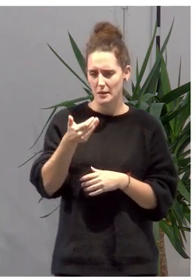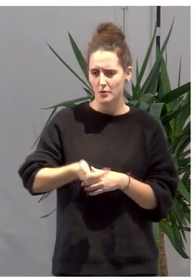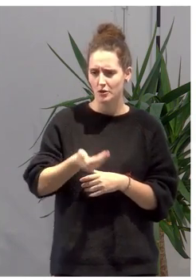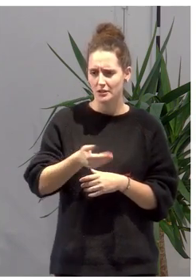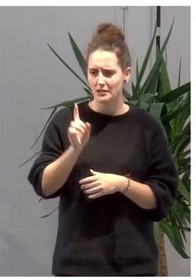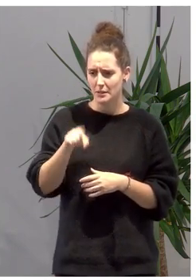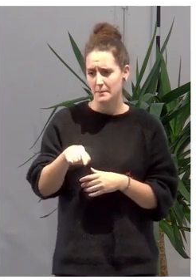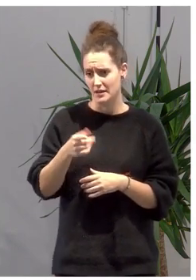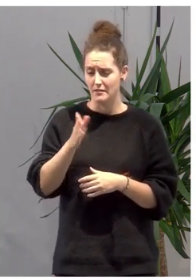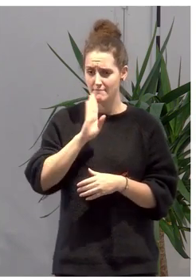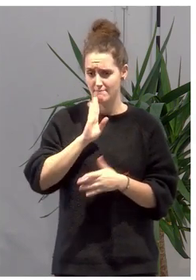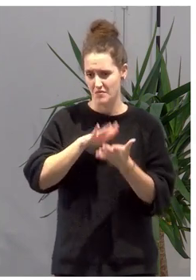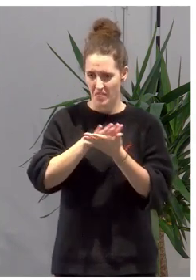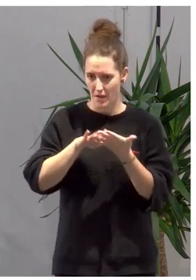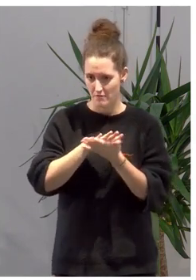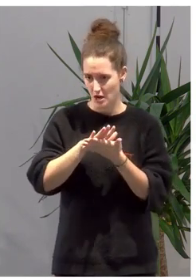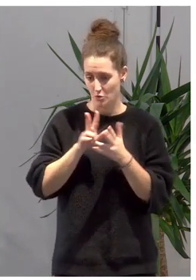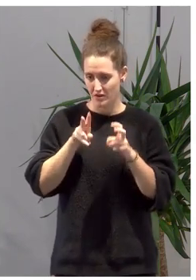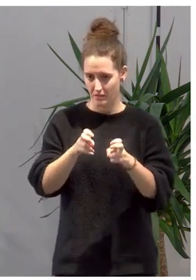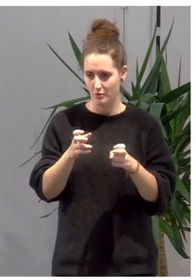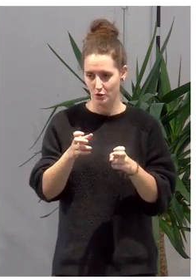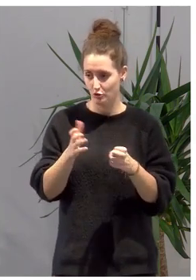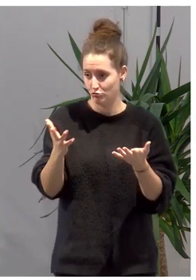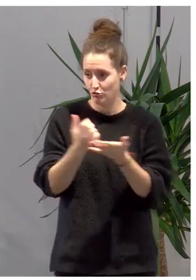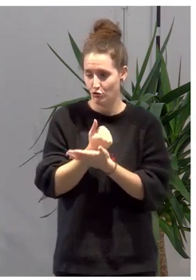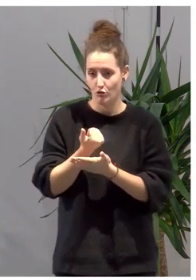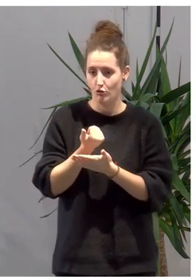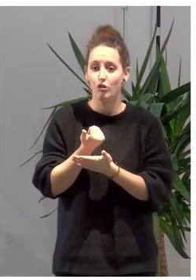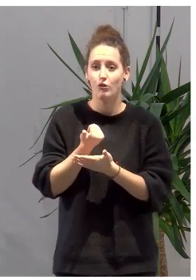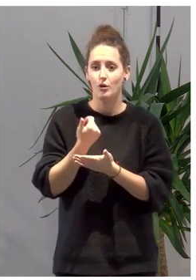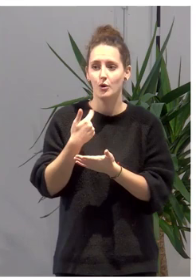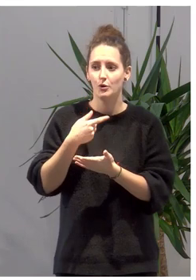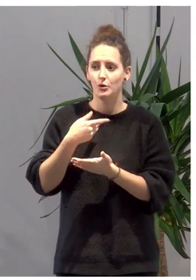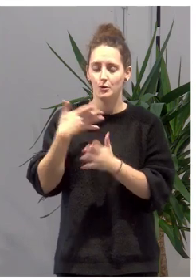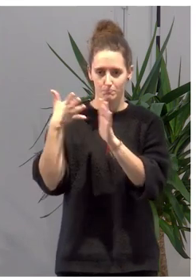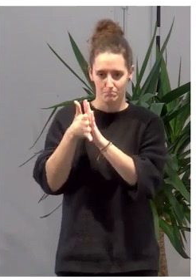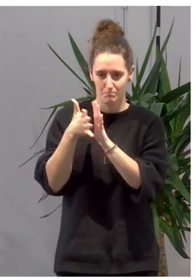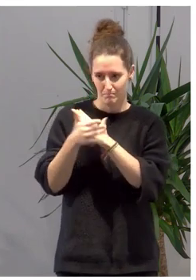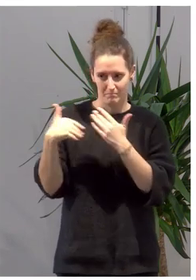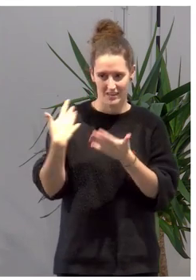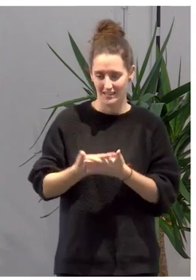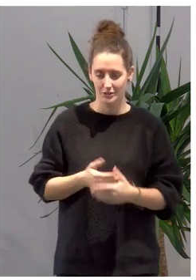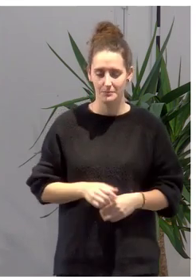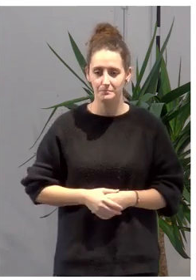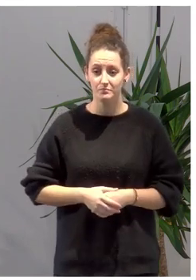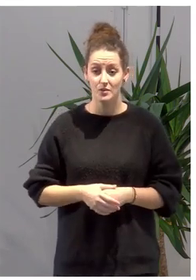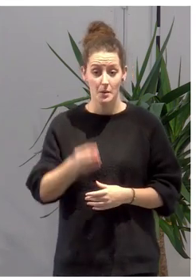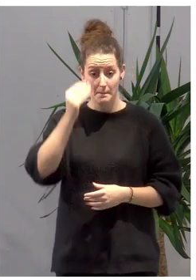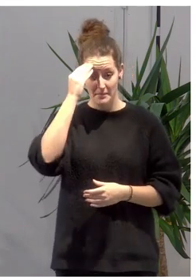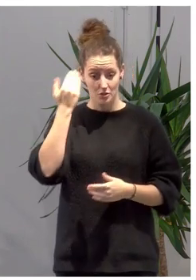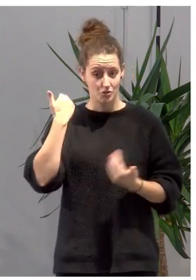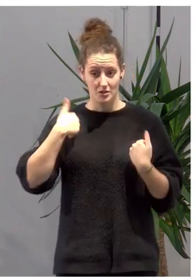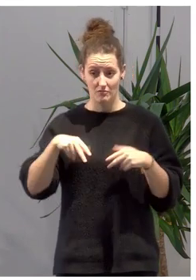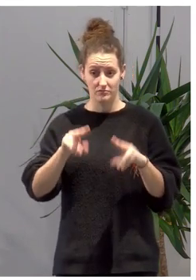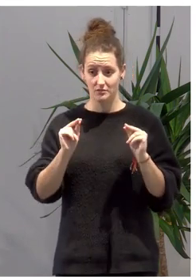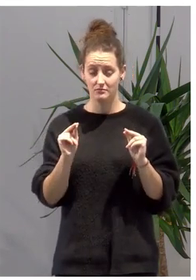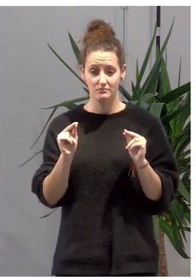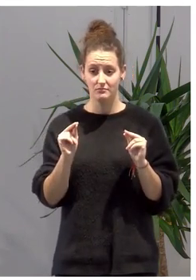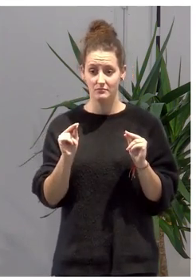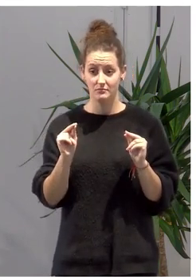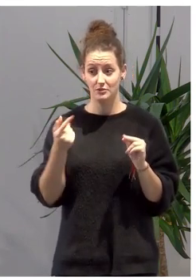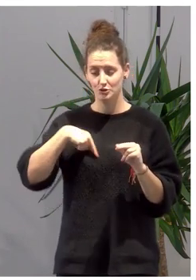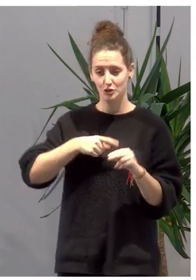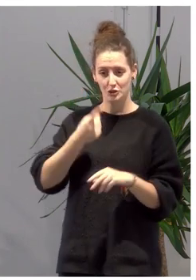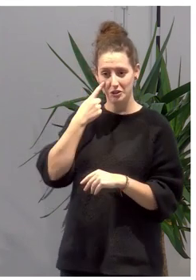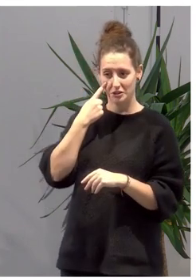lo que hemos hablado, ¿no? Al principio y lo que nos han comentado. Yo creo que con esto terminamos. Entonces, desde el